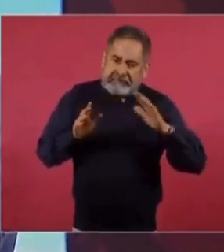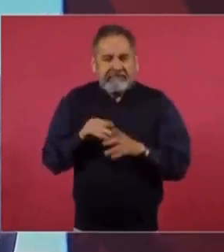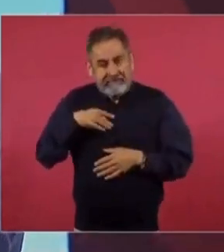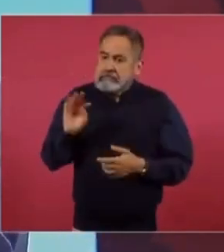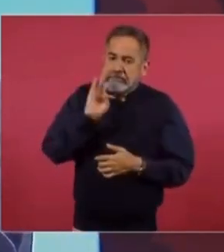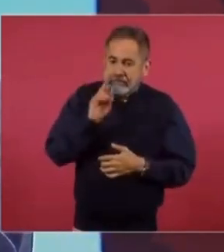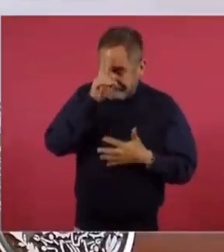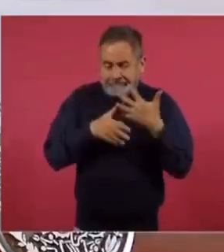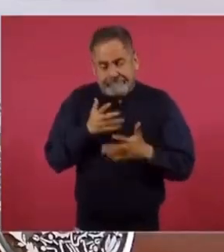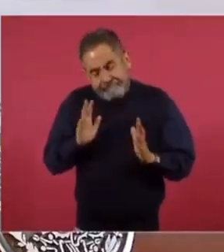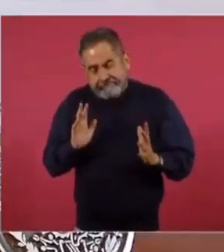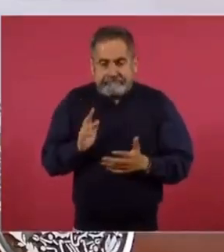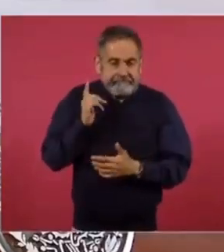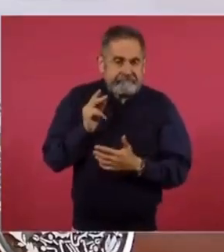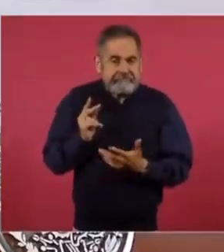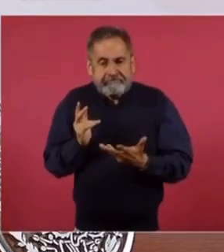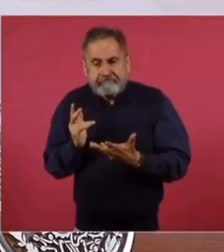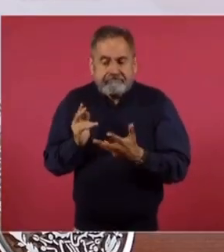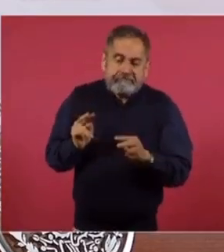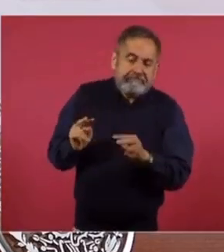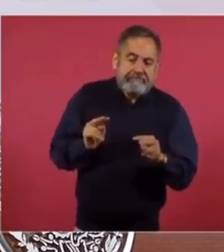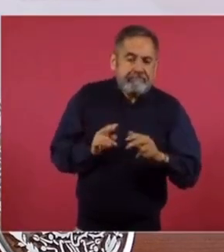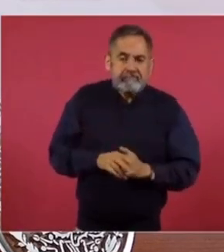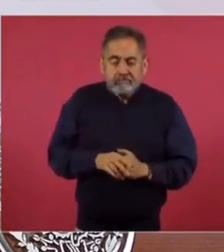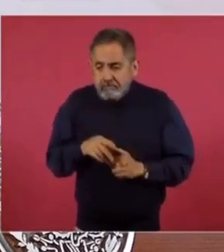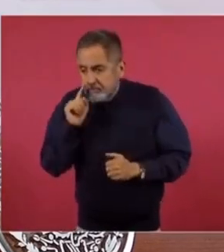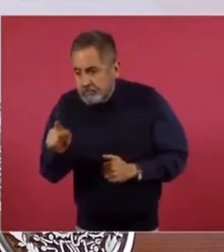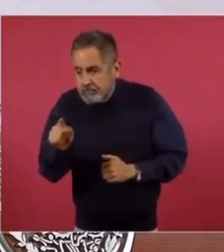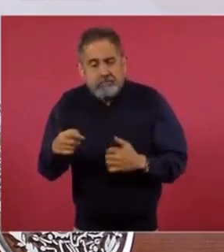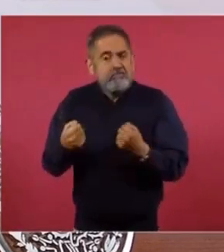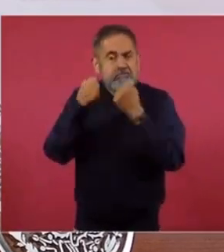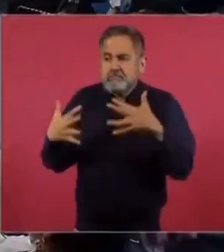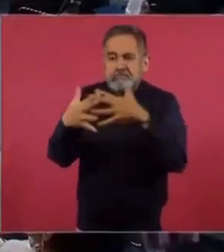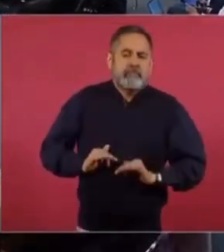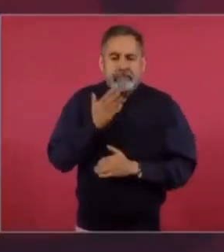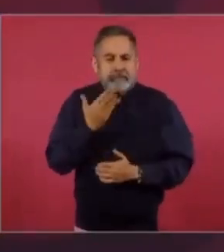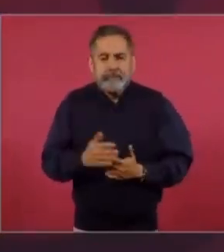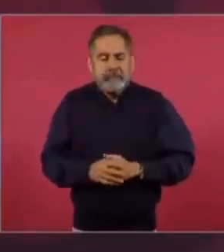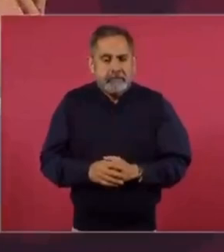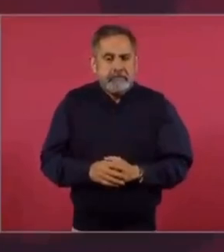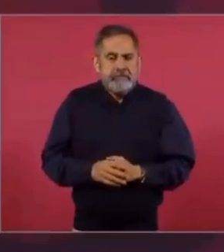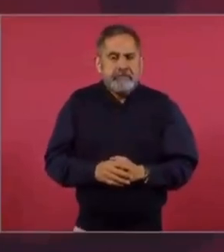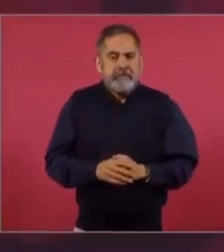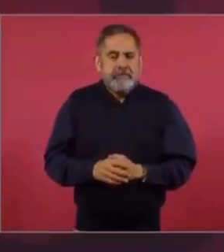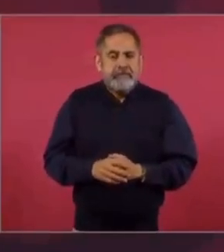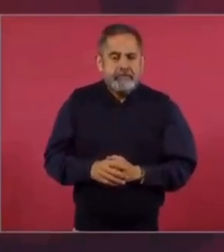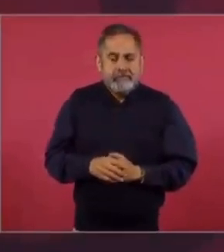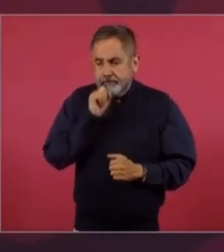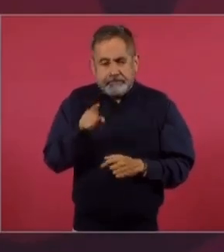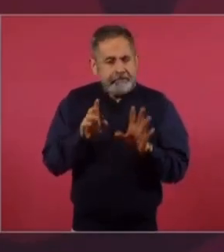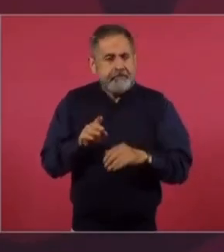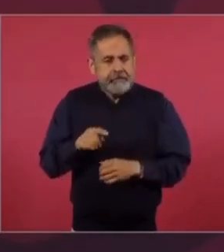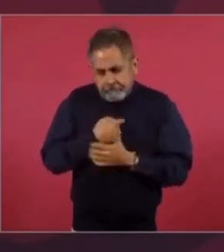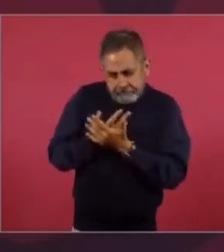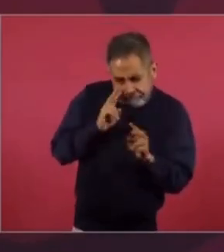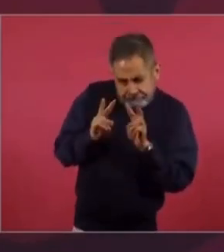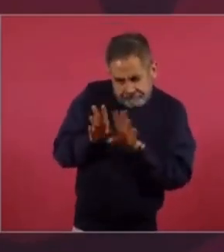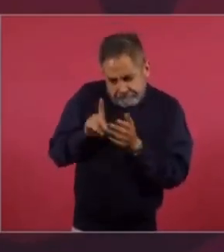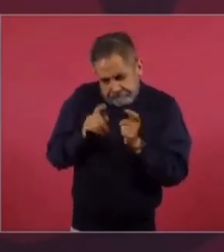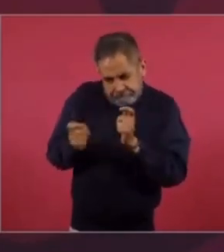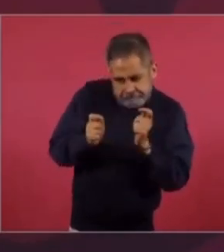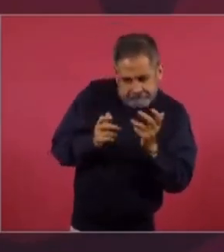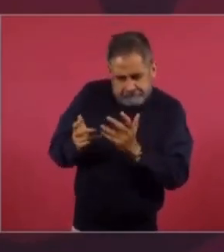gente en la calle y no vi enfrentamientos violentos. Además, estuve pendiente